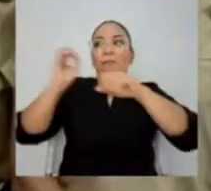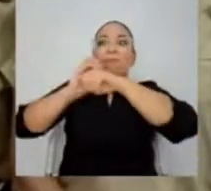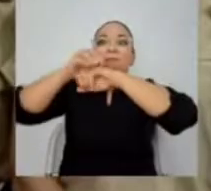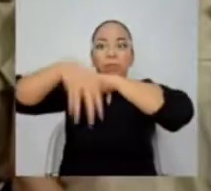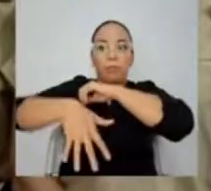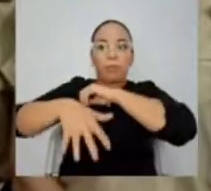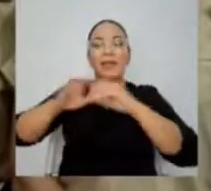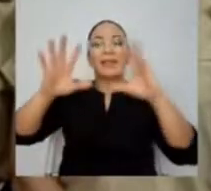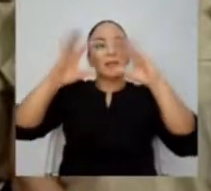mucho más difícil un rescate.